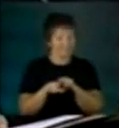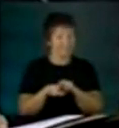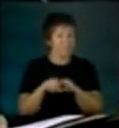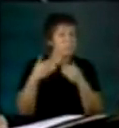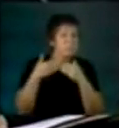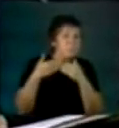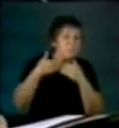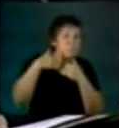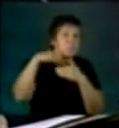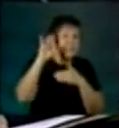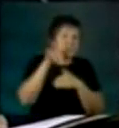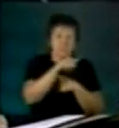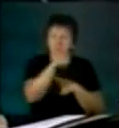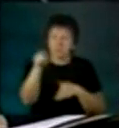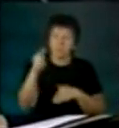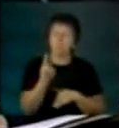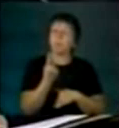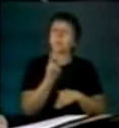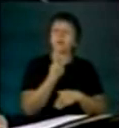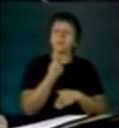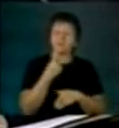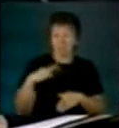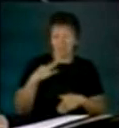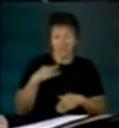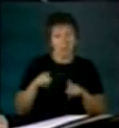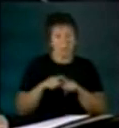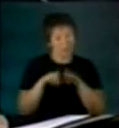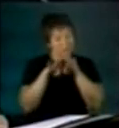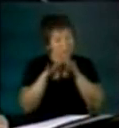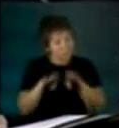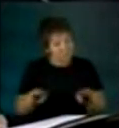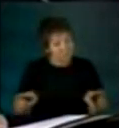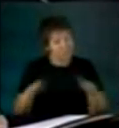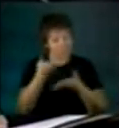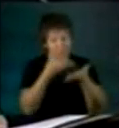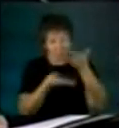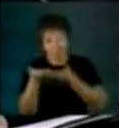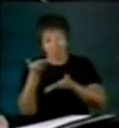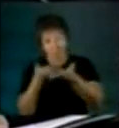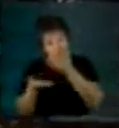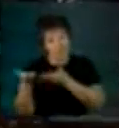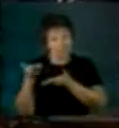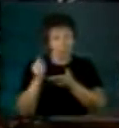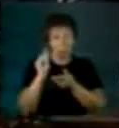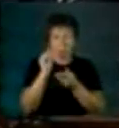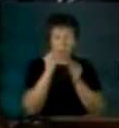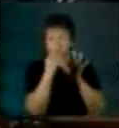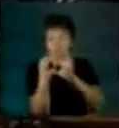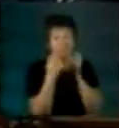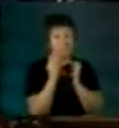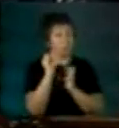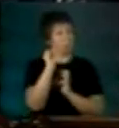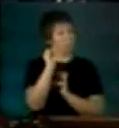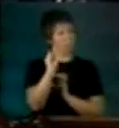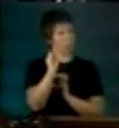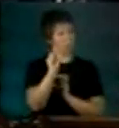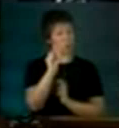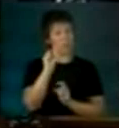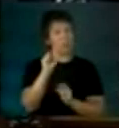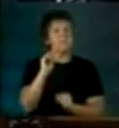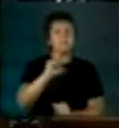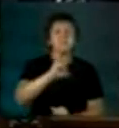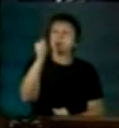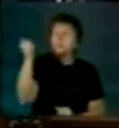de ellos tienen una vida política serena, con poca épica, pocos héroes